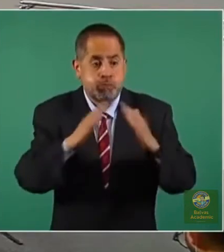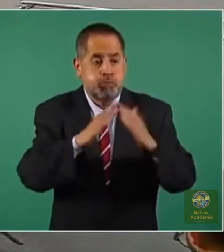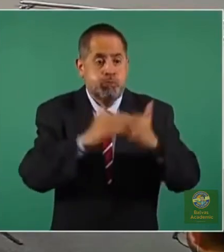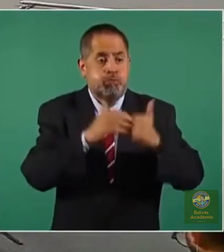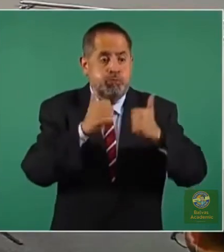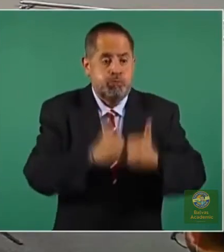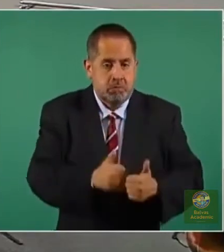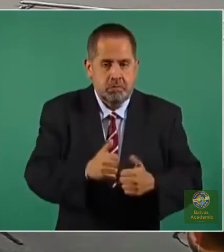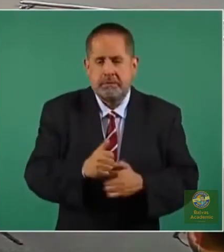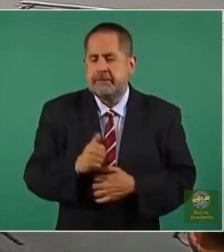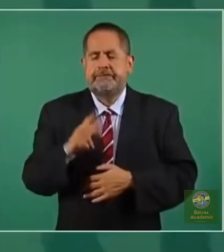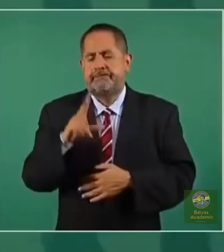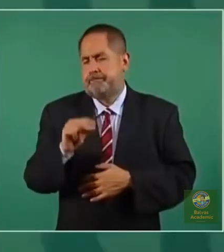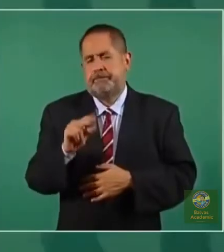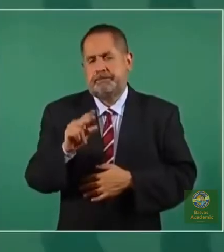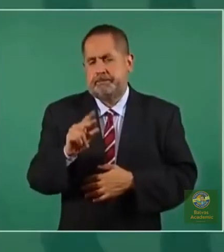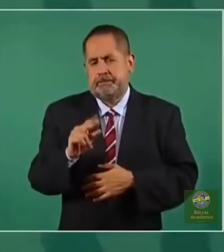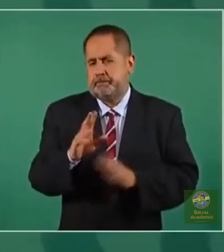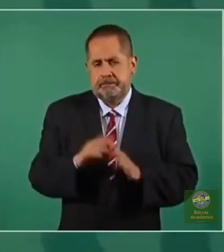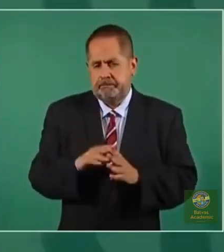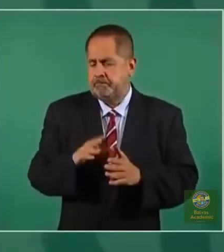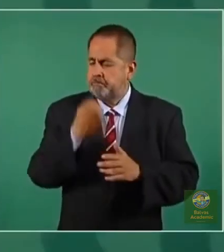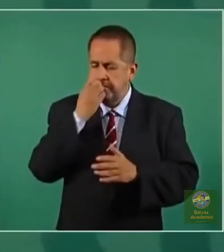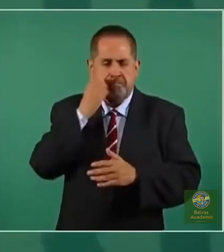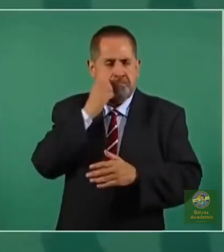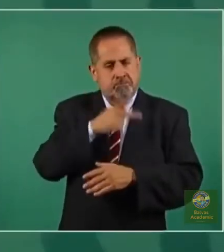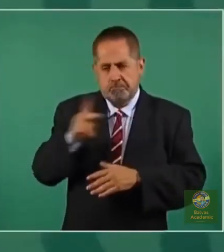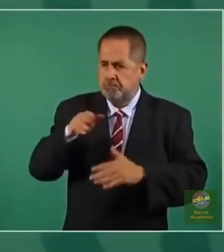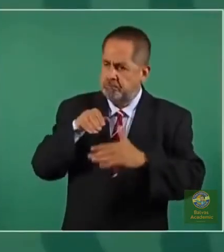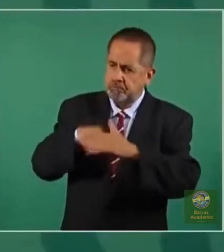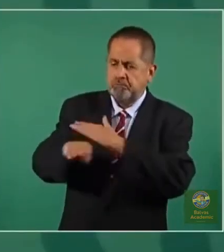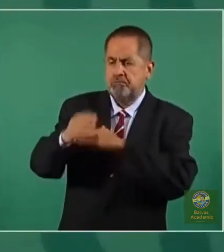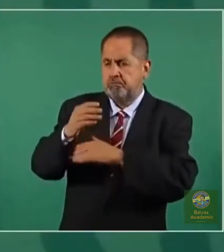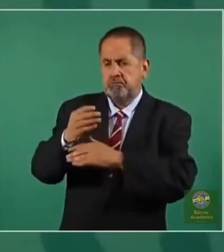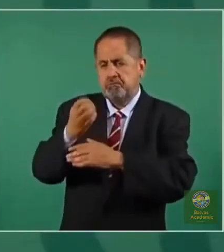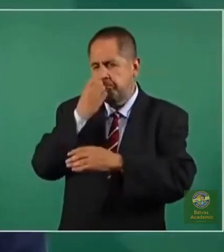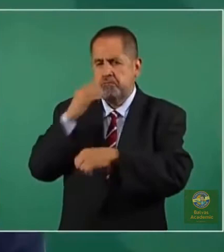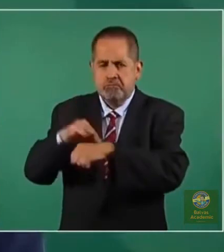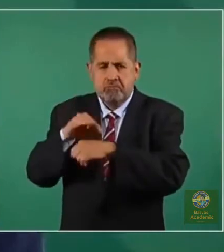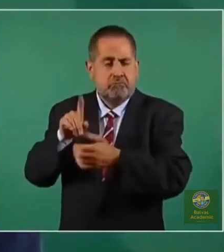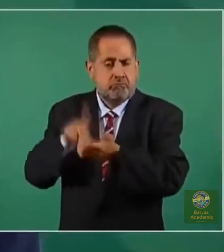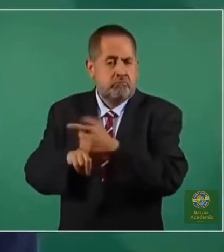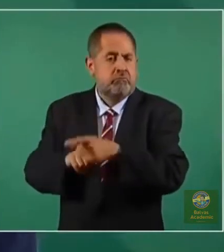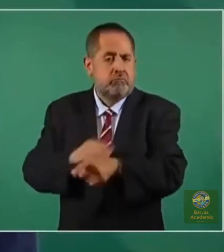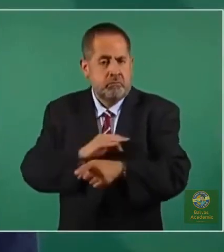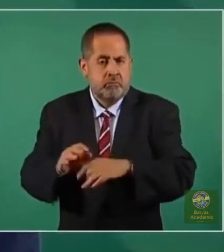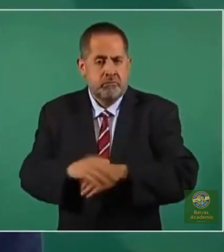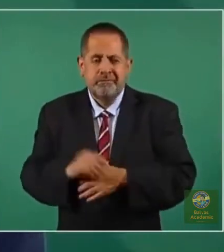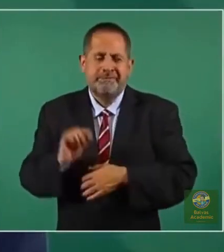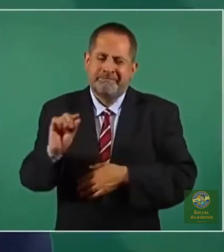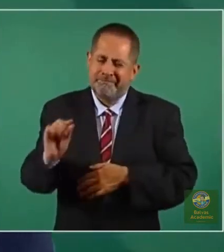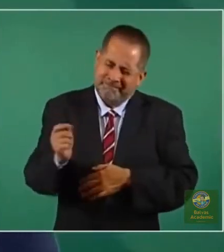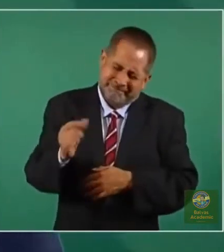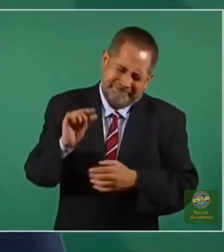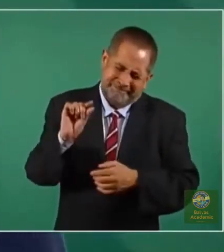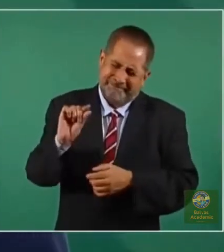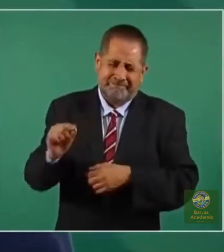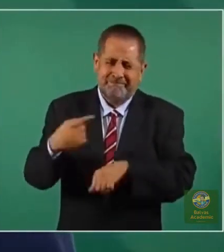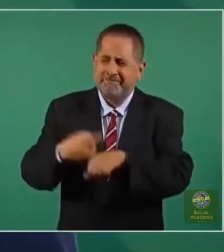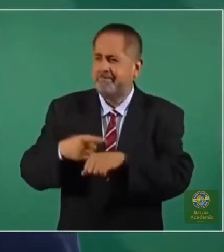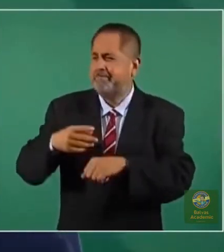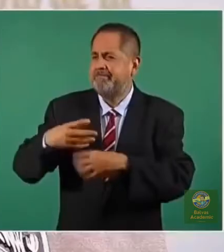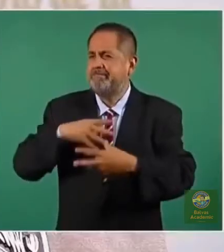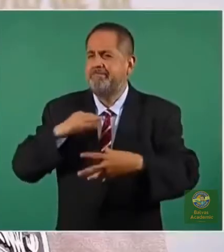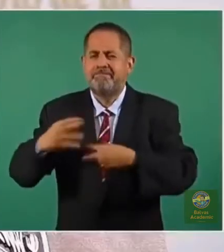particular respecto a la inclusión en las aulas, porque el riesgo de por sí es muy, muy bajo y